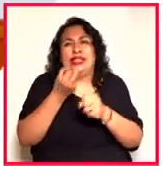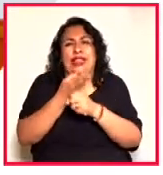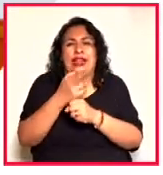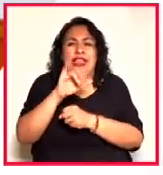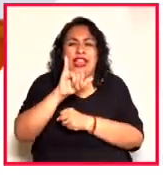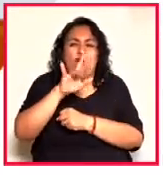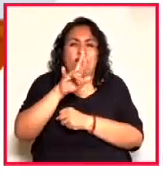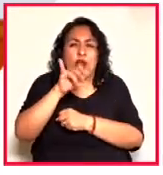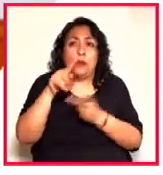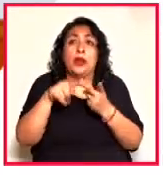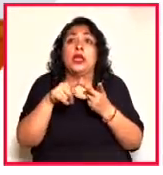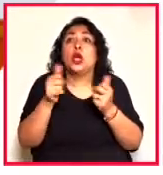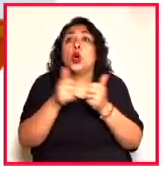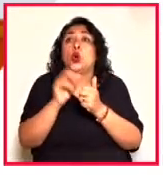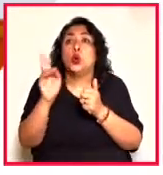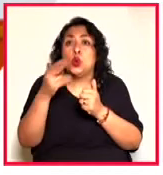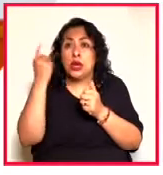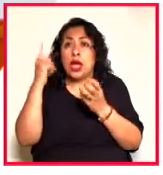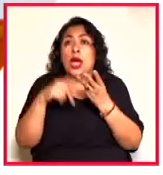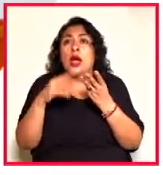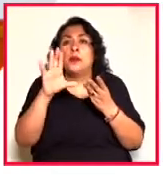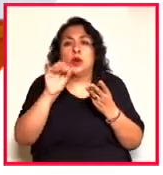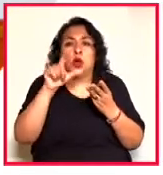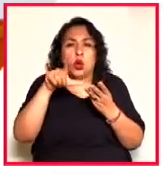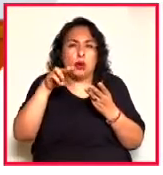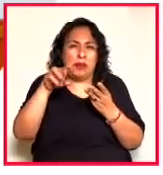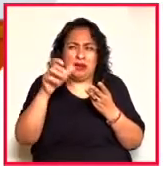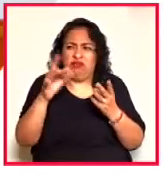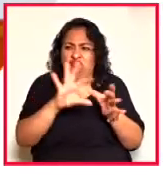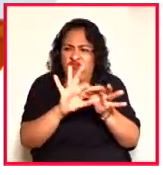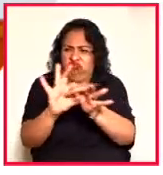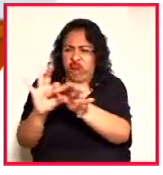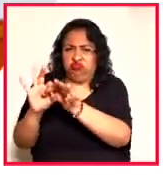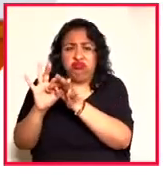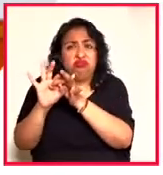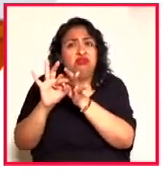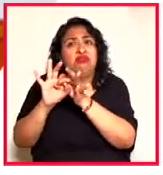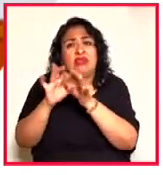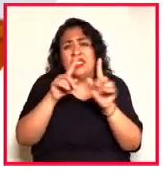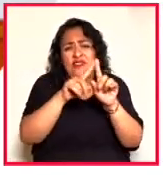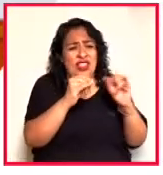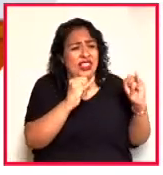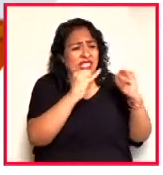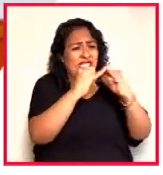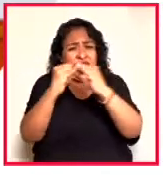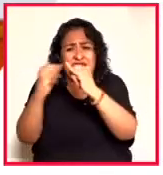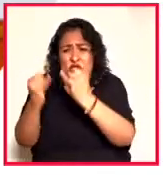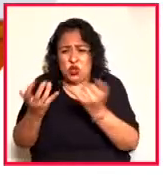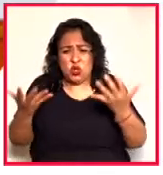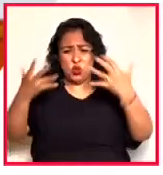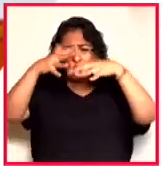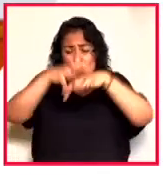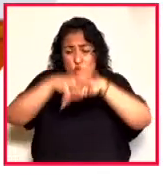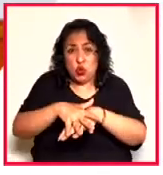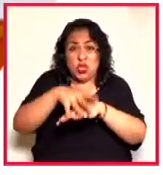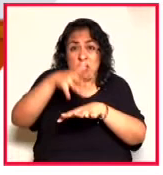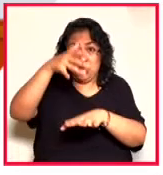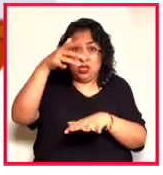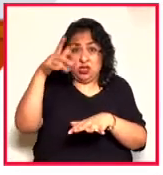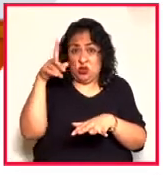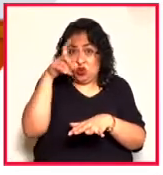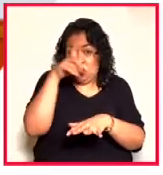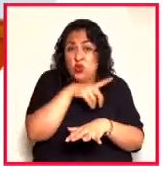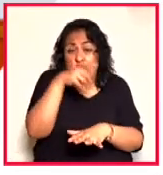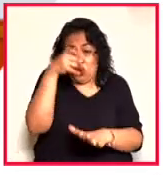colaboración con la UNAM, con el Colegio de México. Esto es un entarimado interinstitucional muy complejo, muy interesante, que yo celebro,